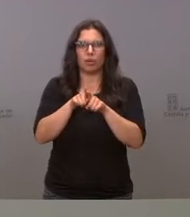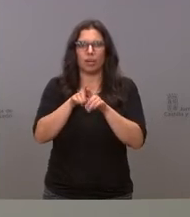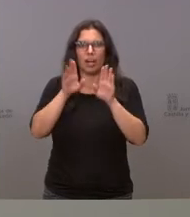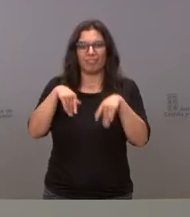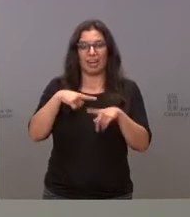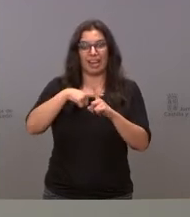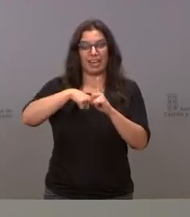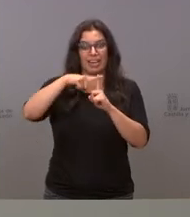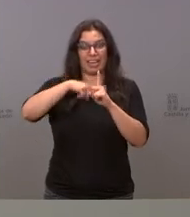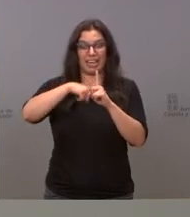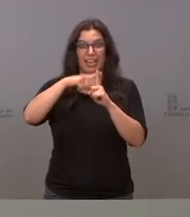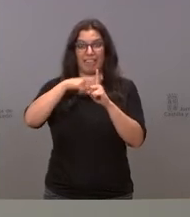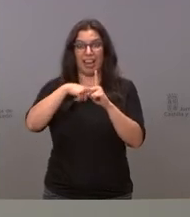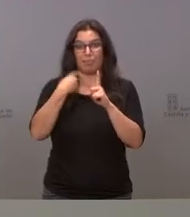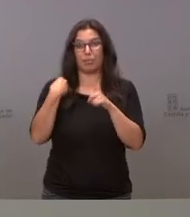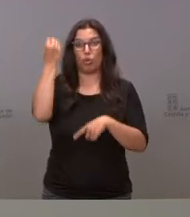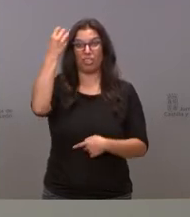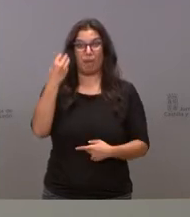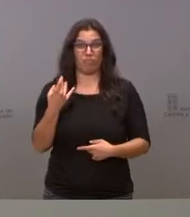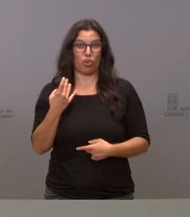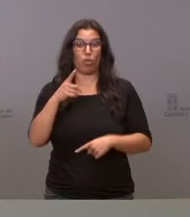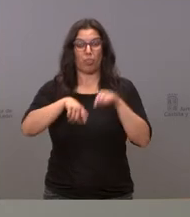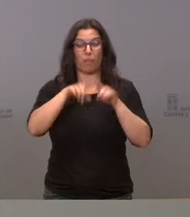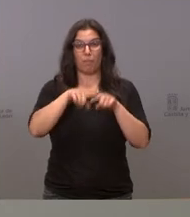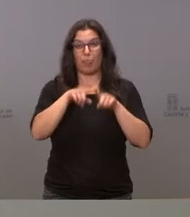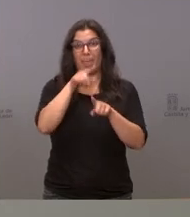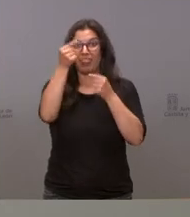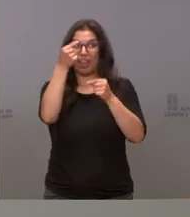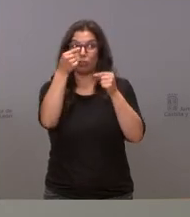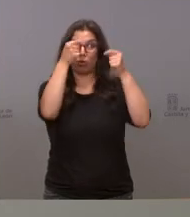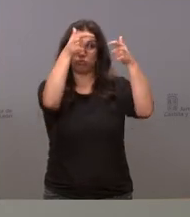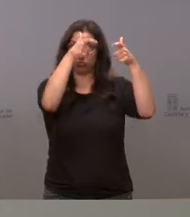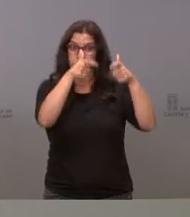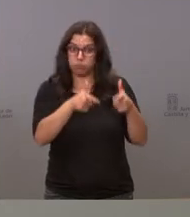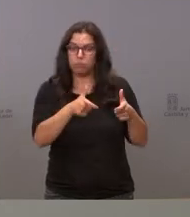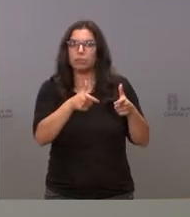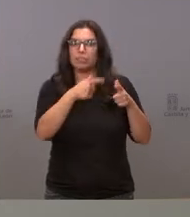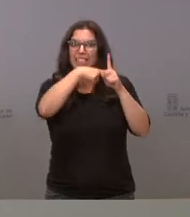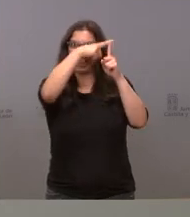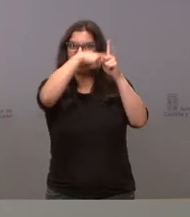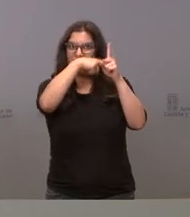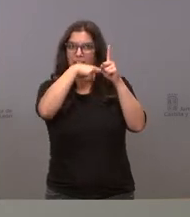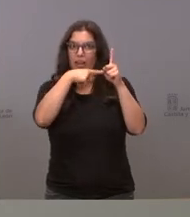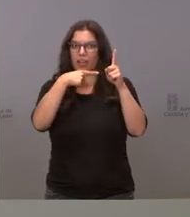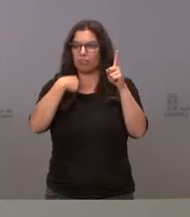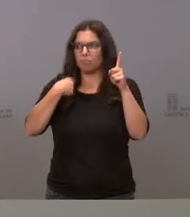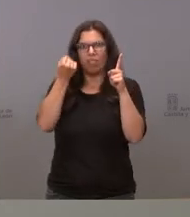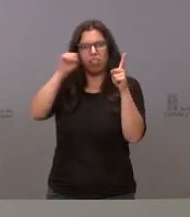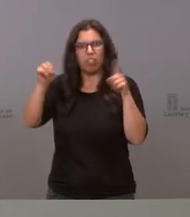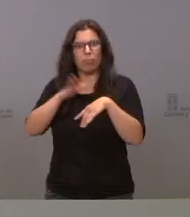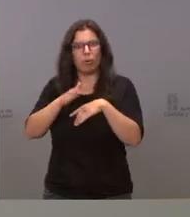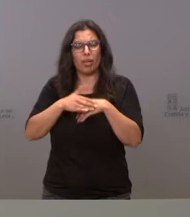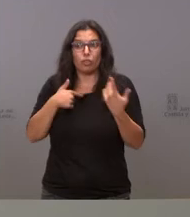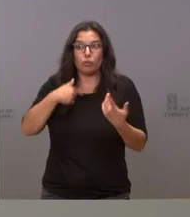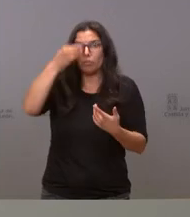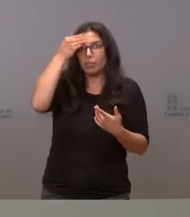semáforo lo teníamos por algo y el semáforo lo íbamos adaptando y las medidas pues evidentemente yo creo que tenían que